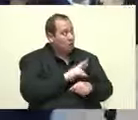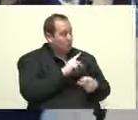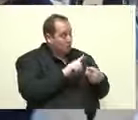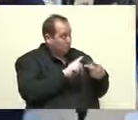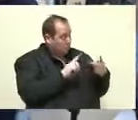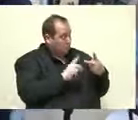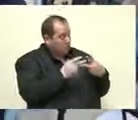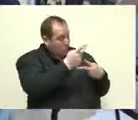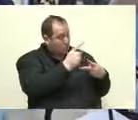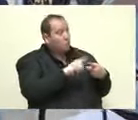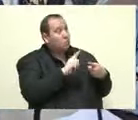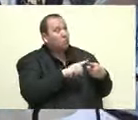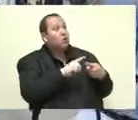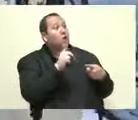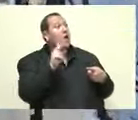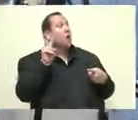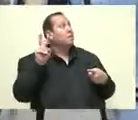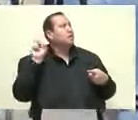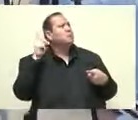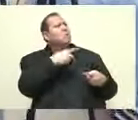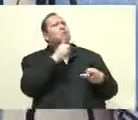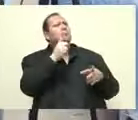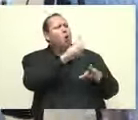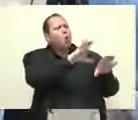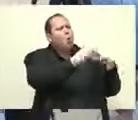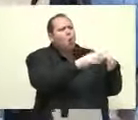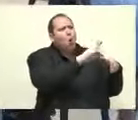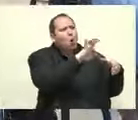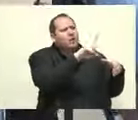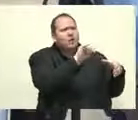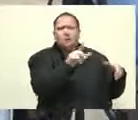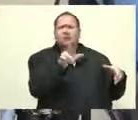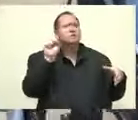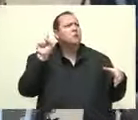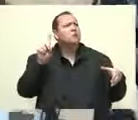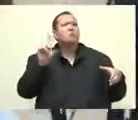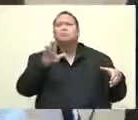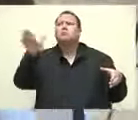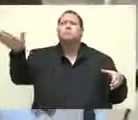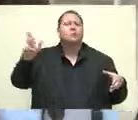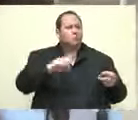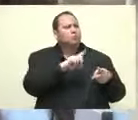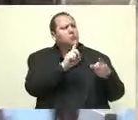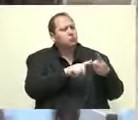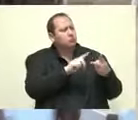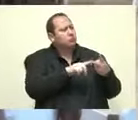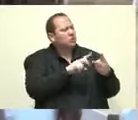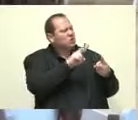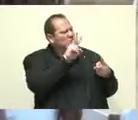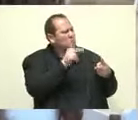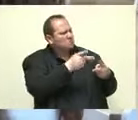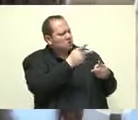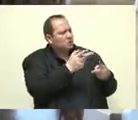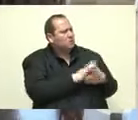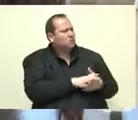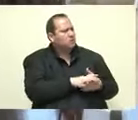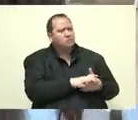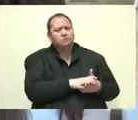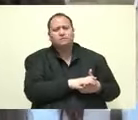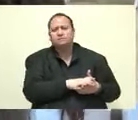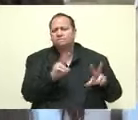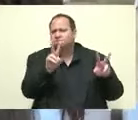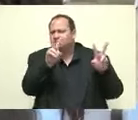Bueno, la primera, pues ¿dónde estuvo el fin de semana? Si no estuvo en Coachela, nos gustaría saber dónde estuvo el sábado y domingo. Y la segunda pregunta, pues todo el tema es obviamente